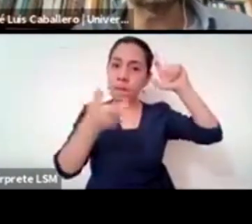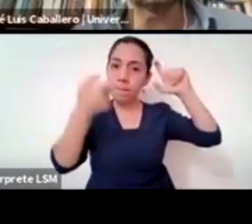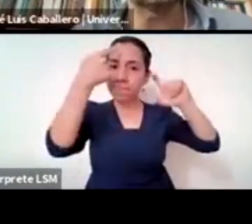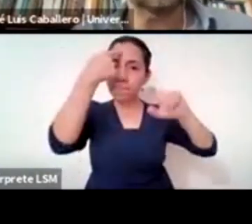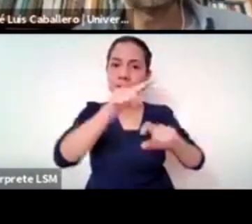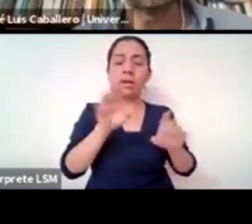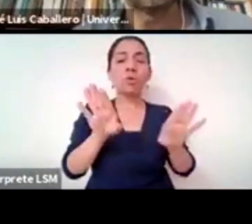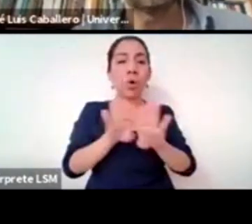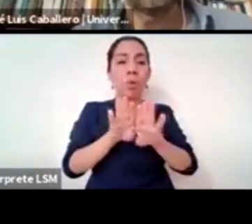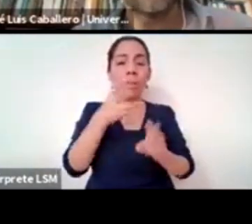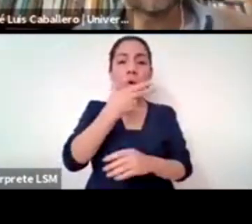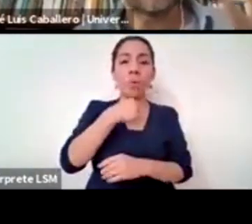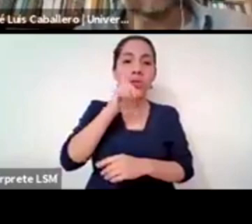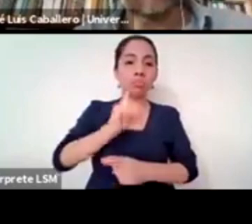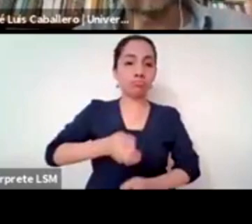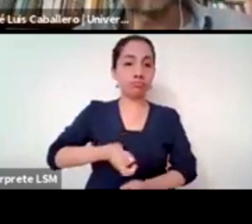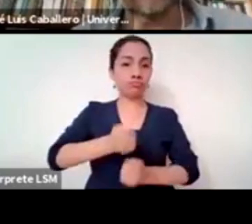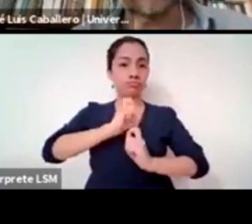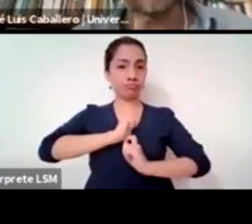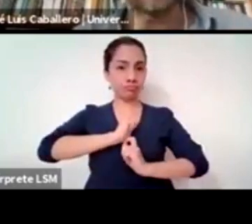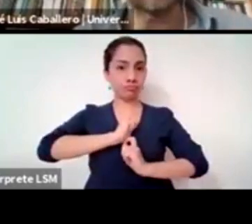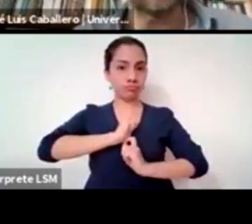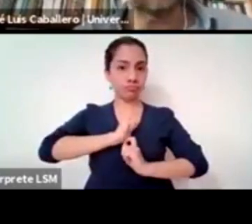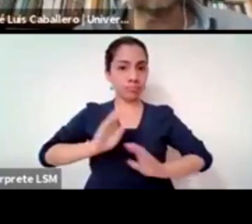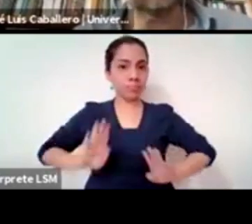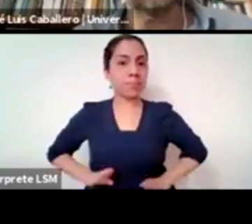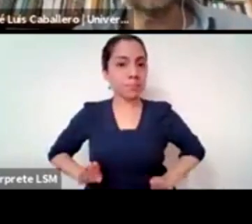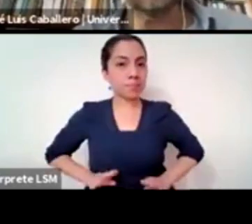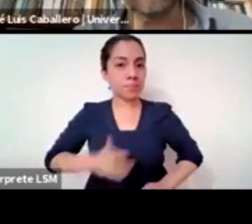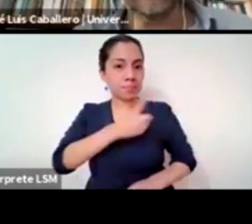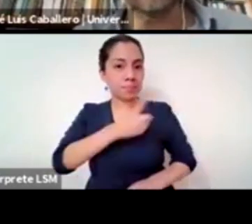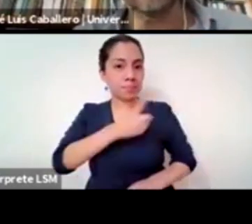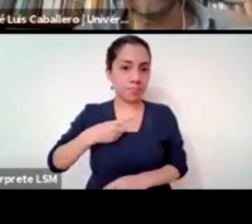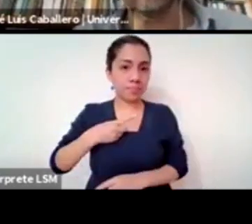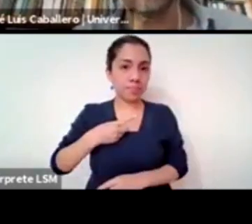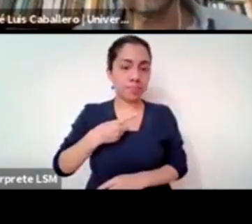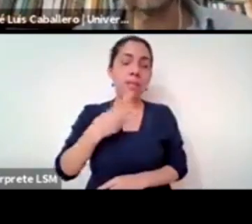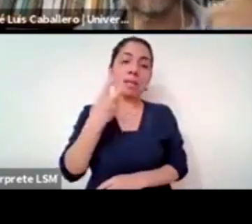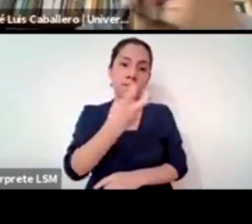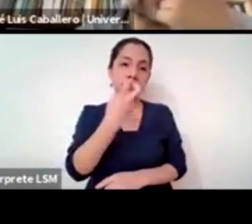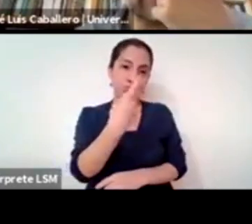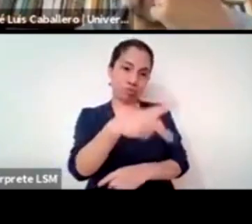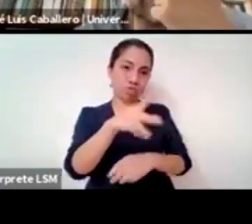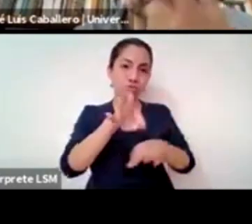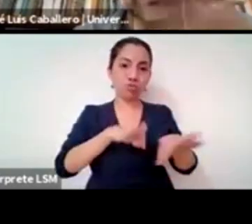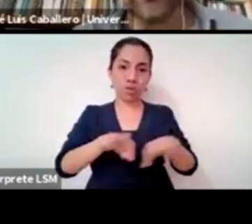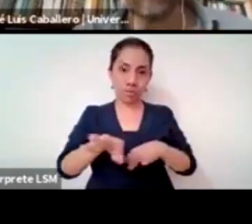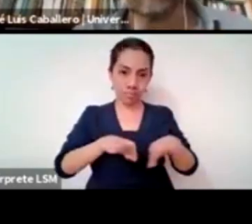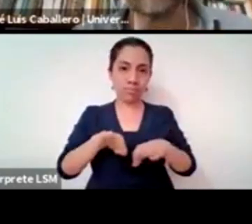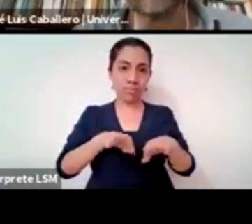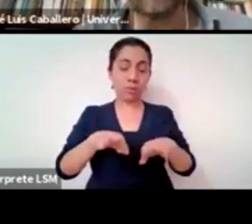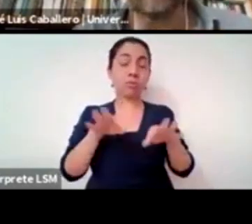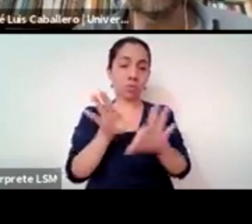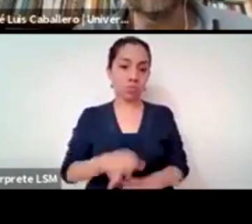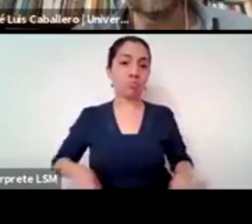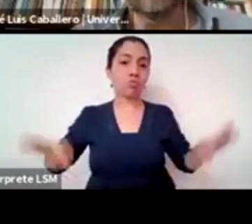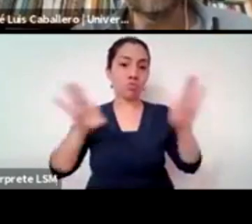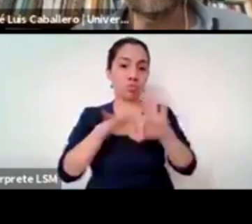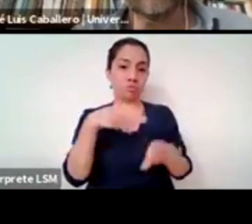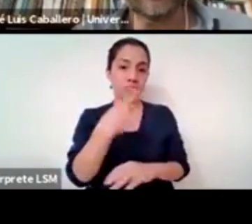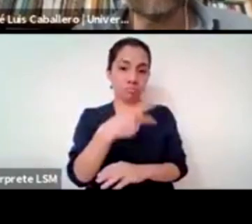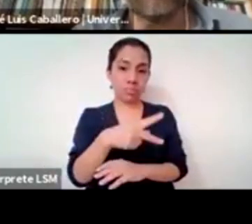pues un asunto muy fuerte ese trabajo es el que estás haciendo tú y mi gente y es muy importante que nos lo hayas compartido